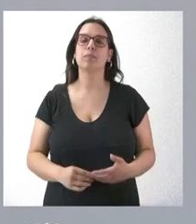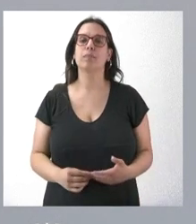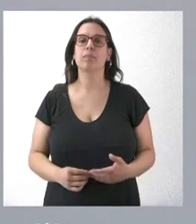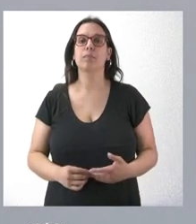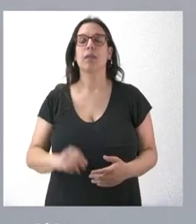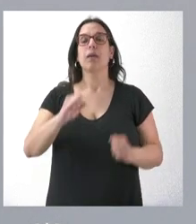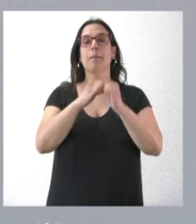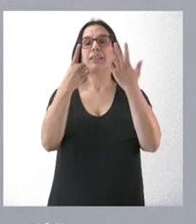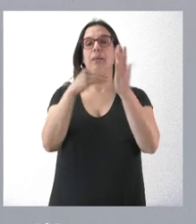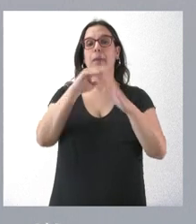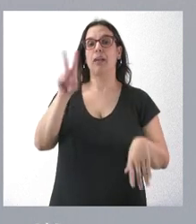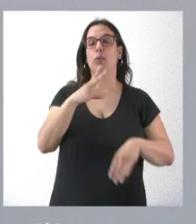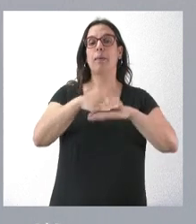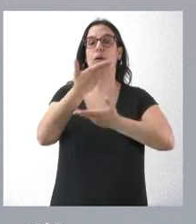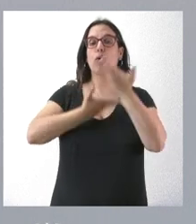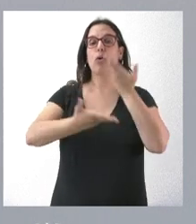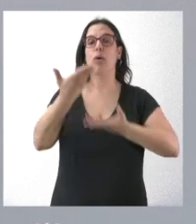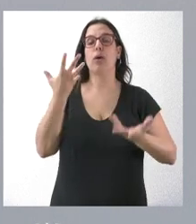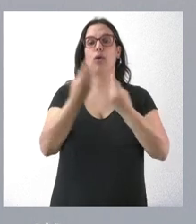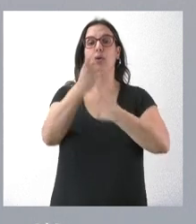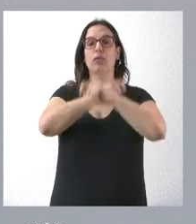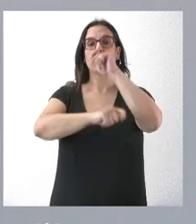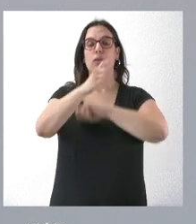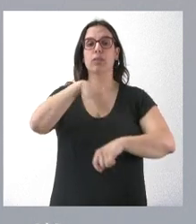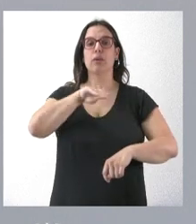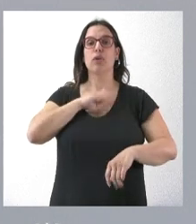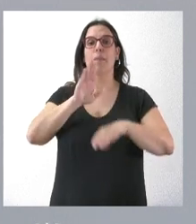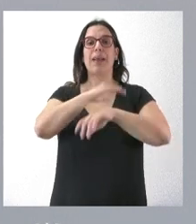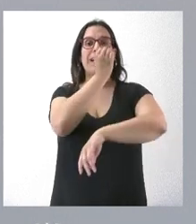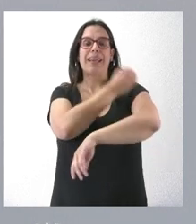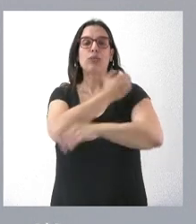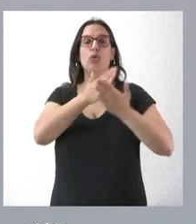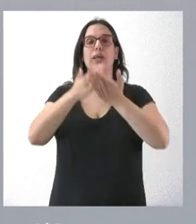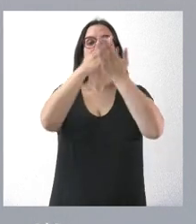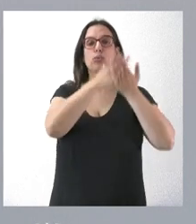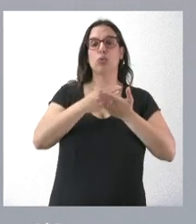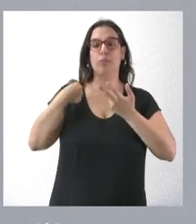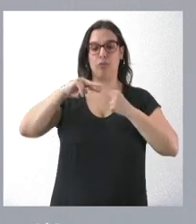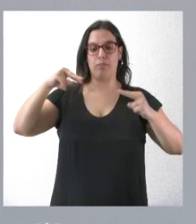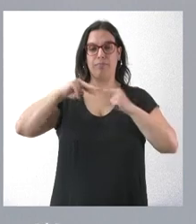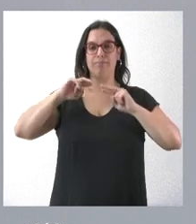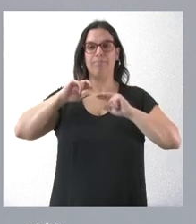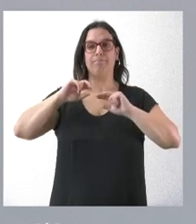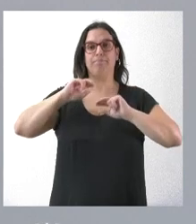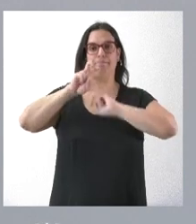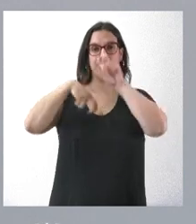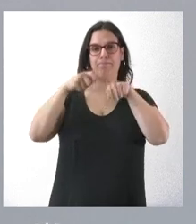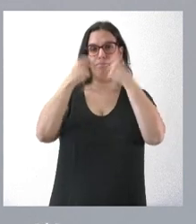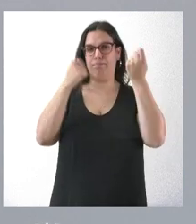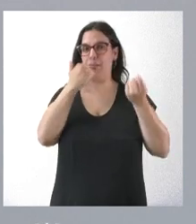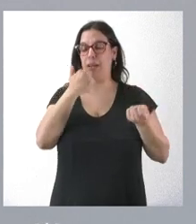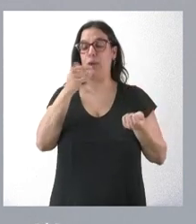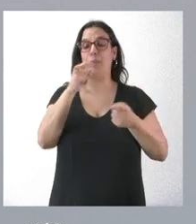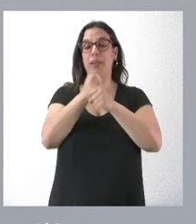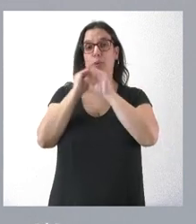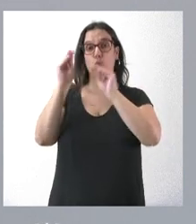26.000 euros para la colaboración con la Asociación Española para el Registro y Estudio de Malformaciones Congénitas. La labor de esta asociación